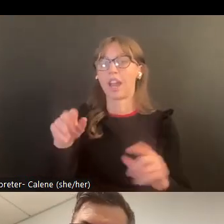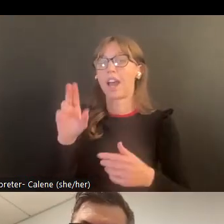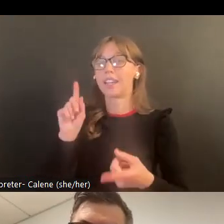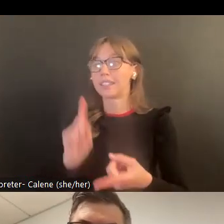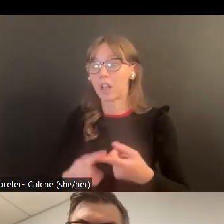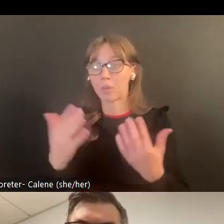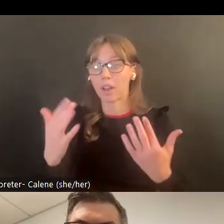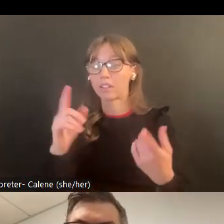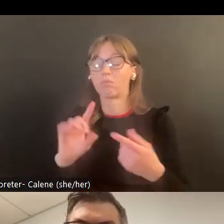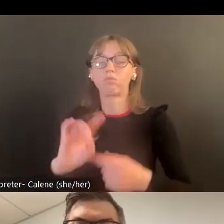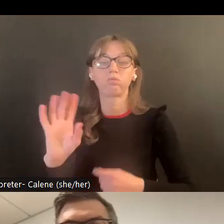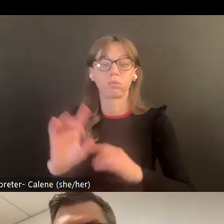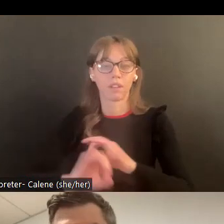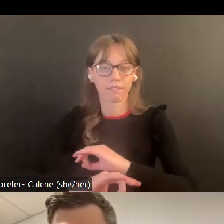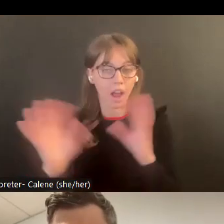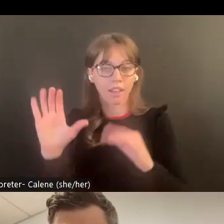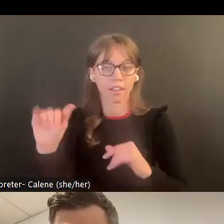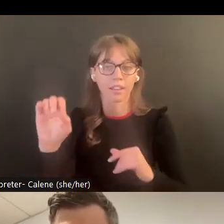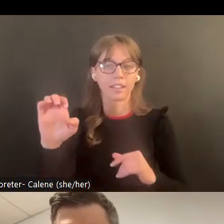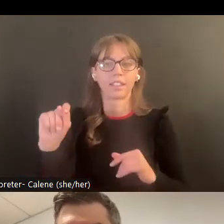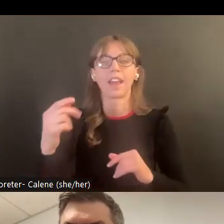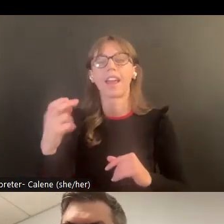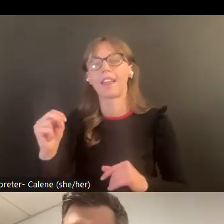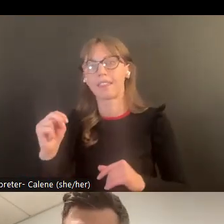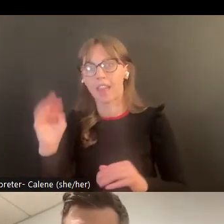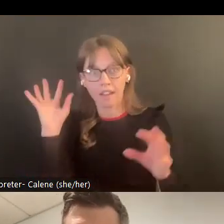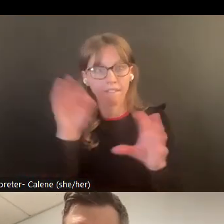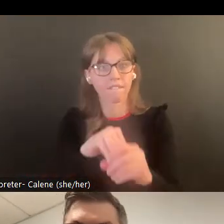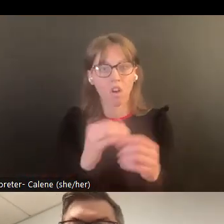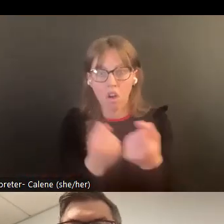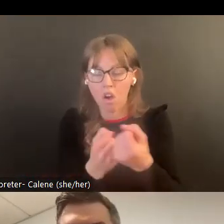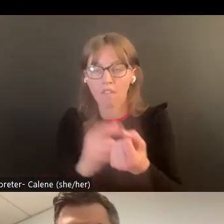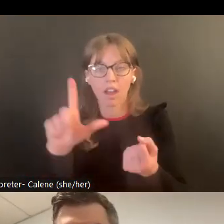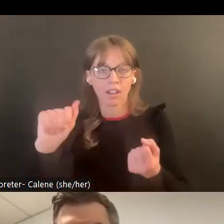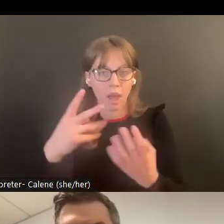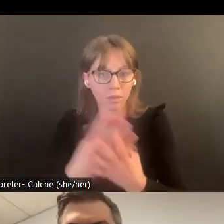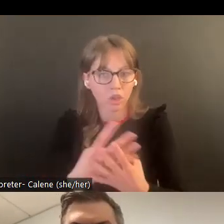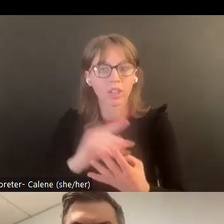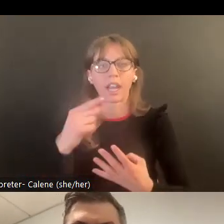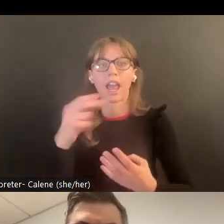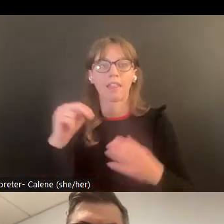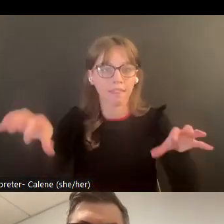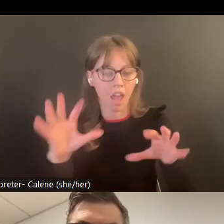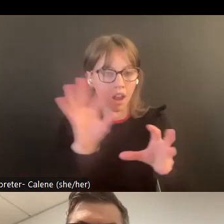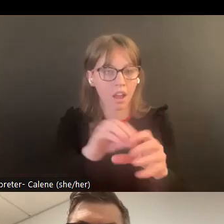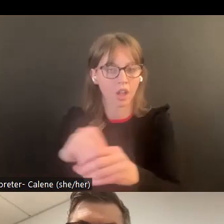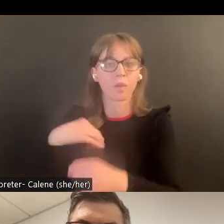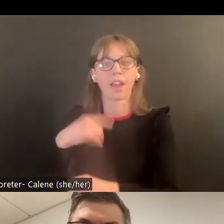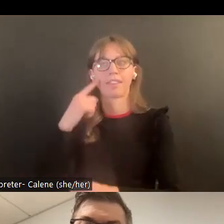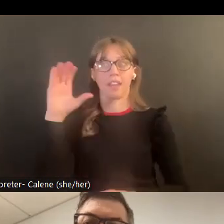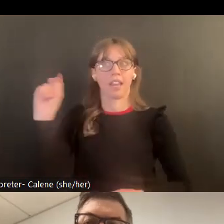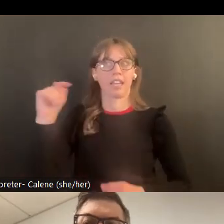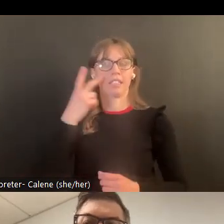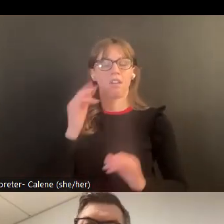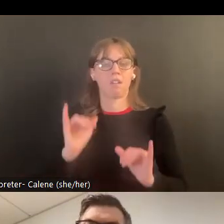ese ofensor y si a menos que sea un caso violento entonces ahí donde ellos combinan y